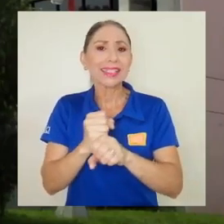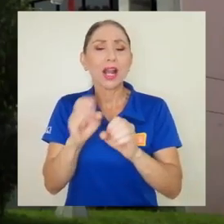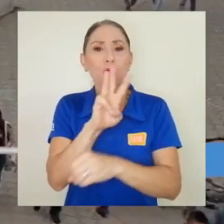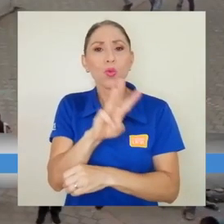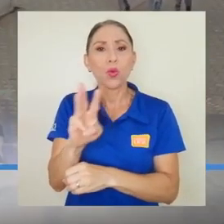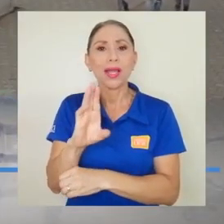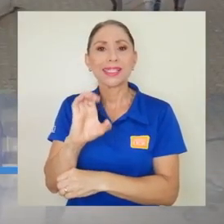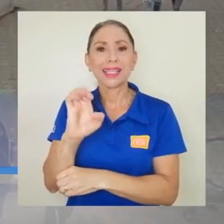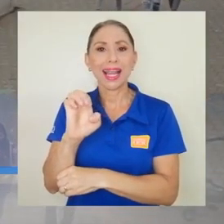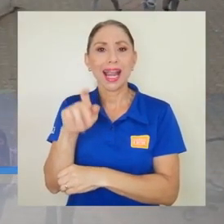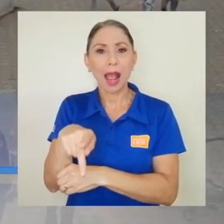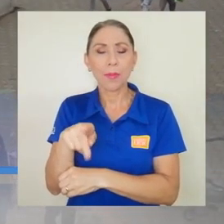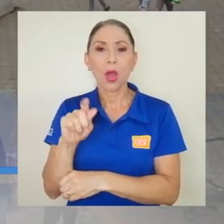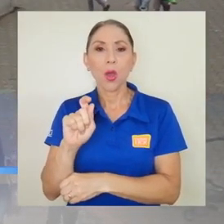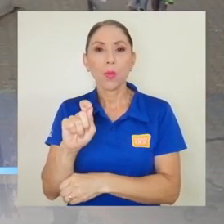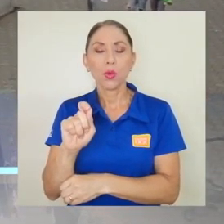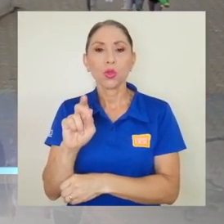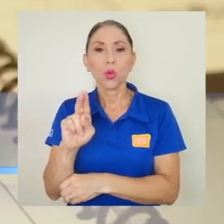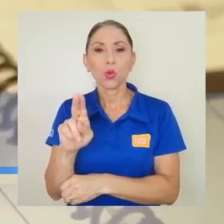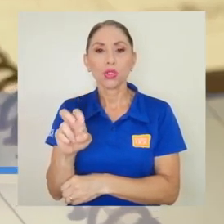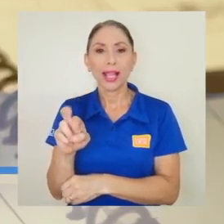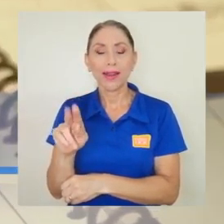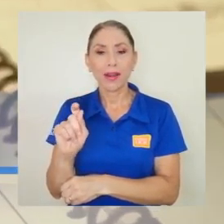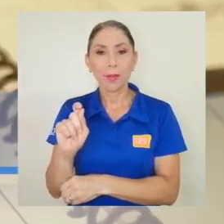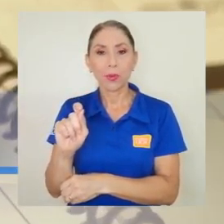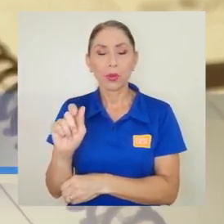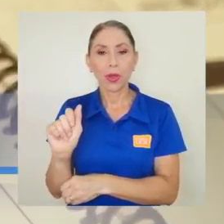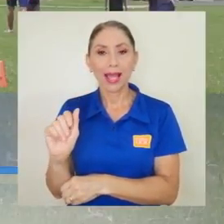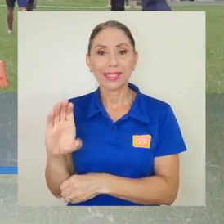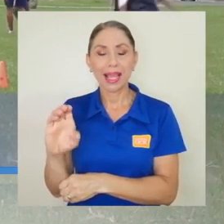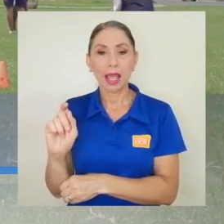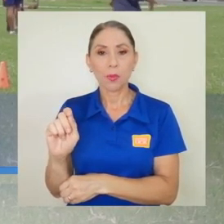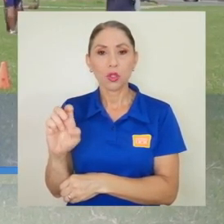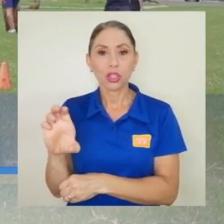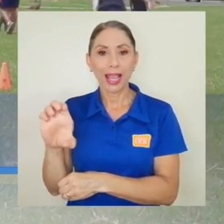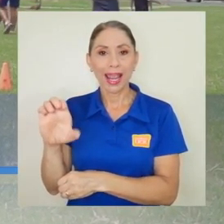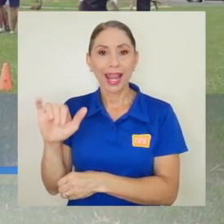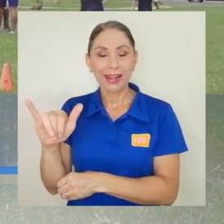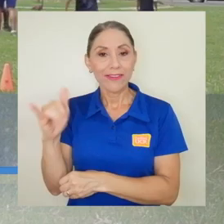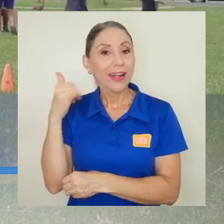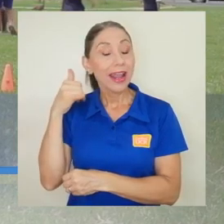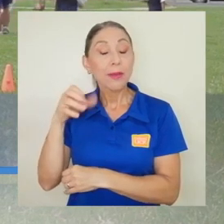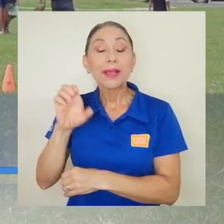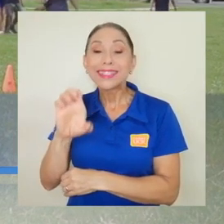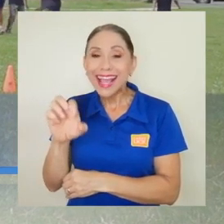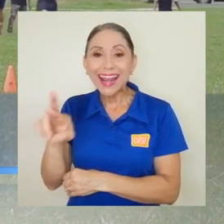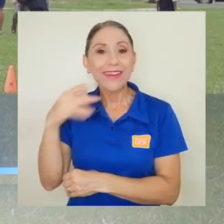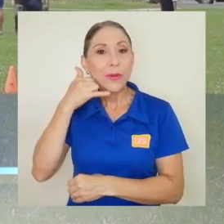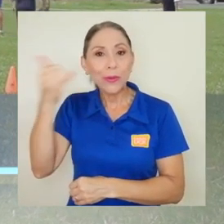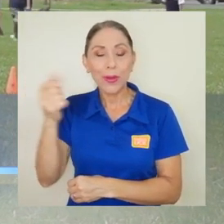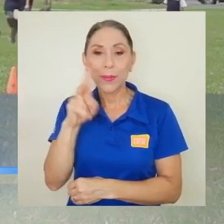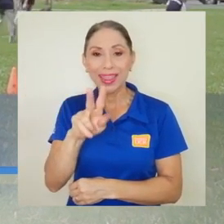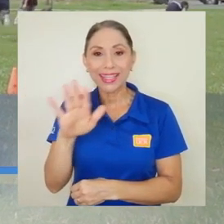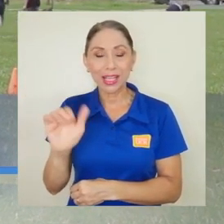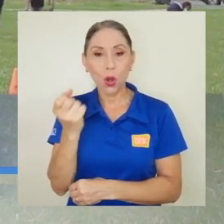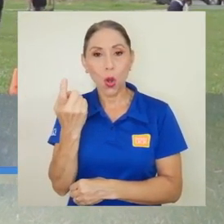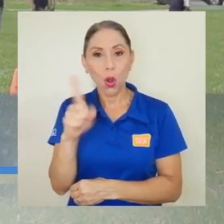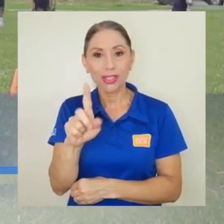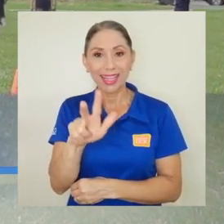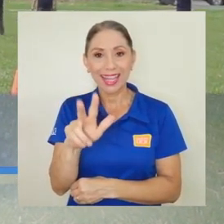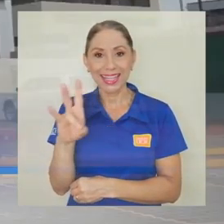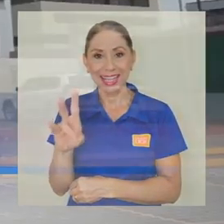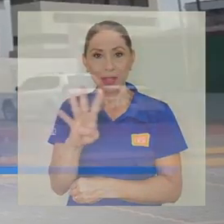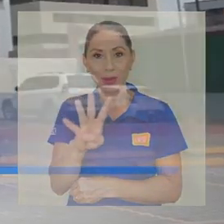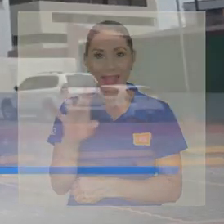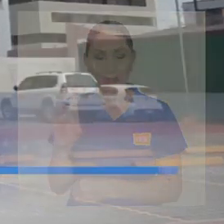por medio del sitio cicap.ucr.ac.cr o al teléfono 2511 3748.